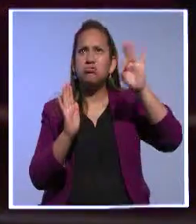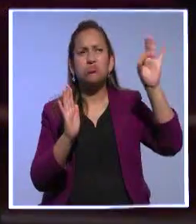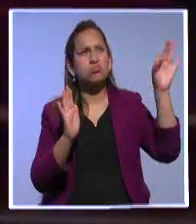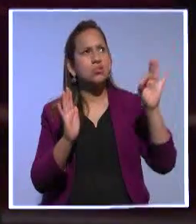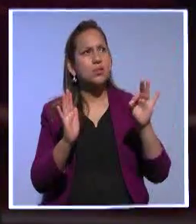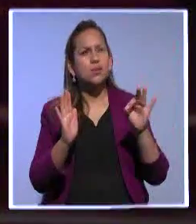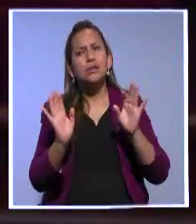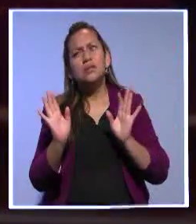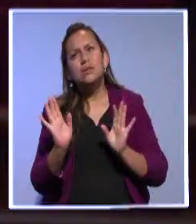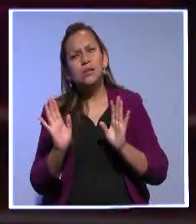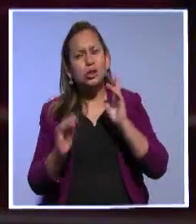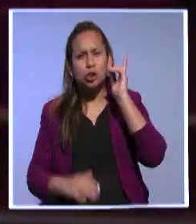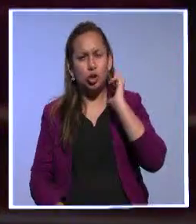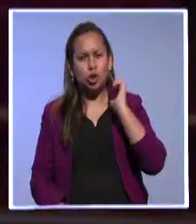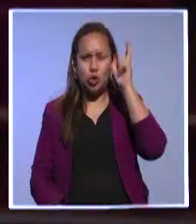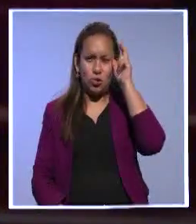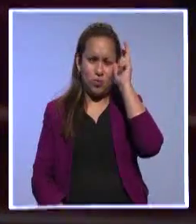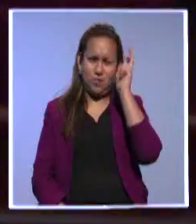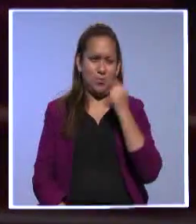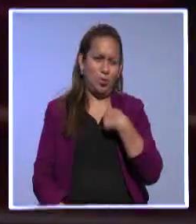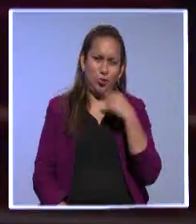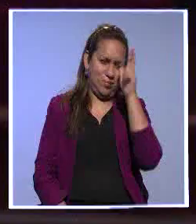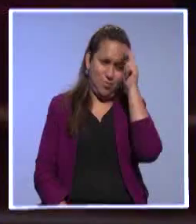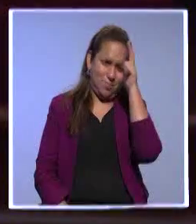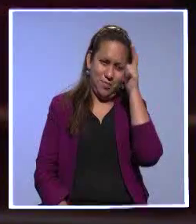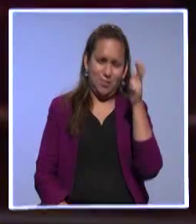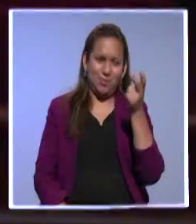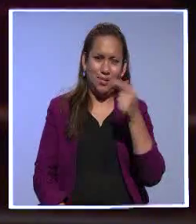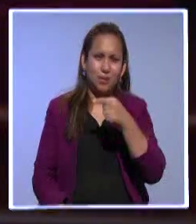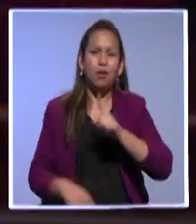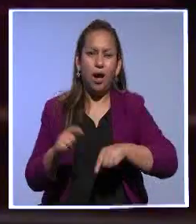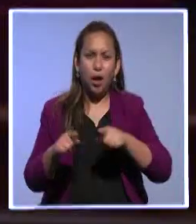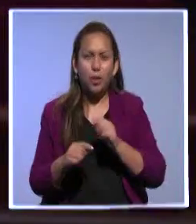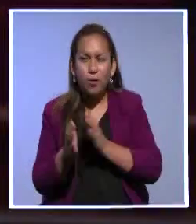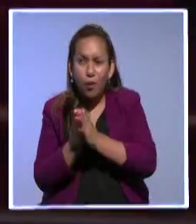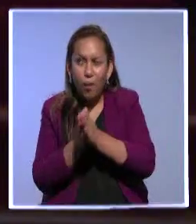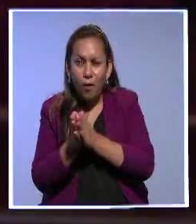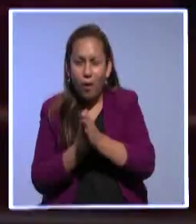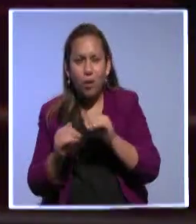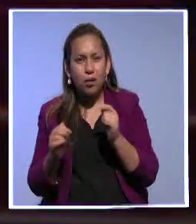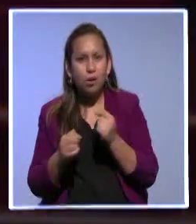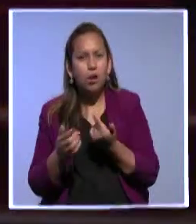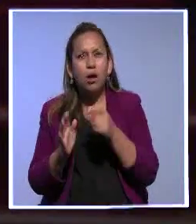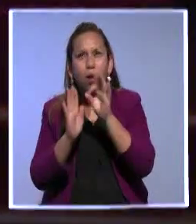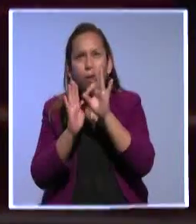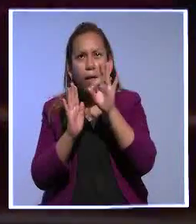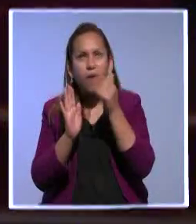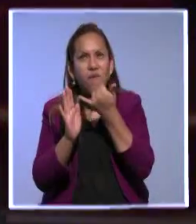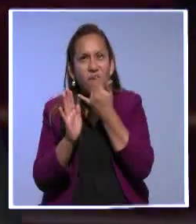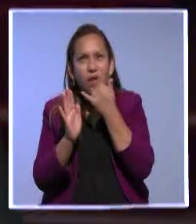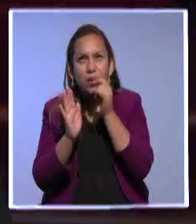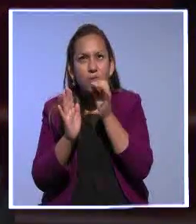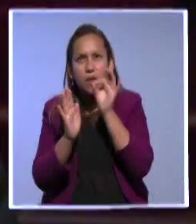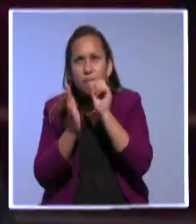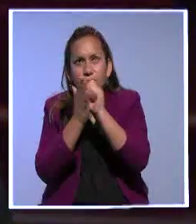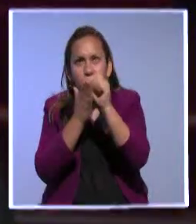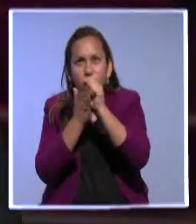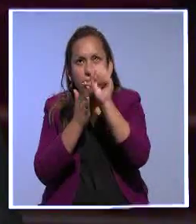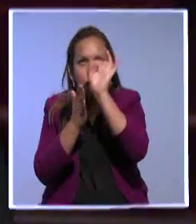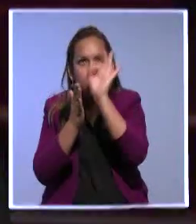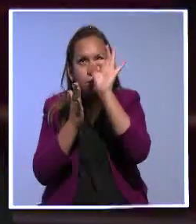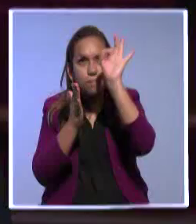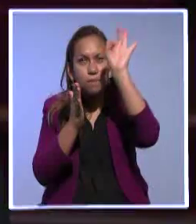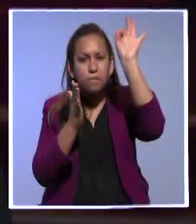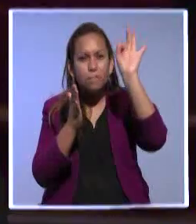escenarios. Sin embargo, si efectivamente tenemos un escenario complejo, después de 10 años todo gobierno necesariamente sufre un cierto